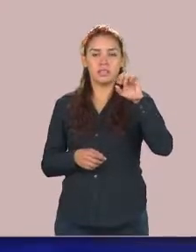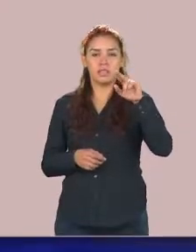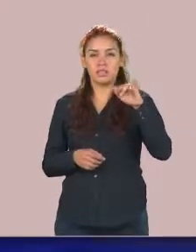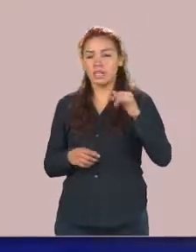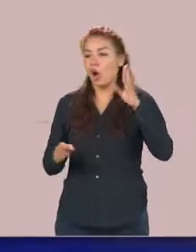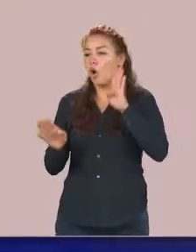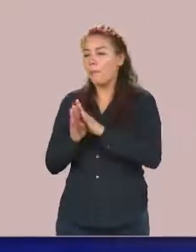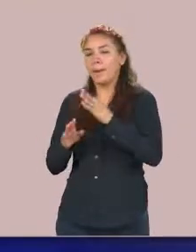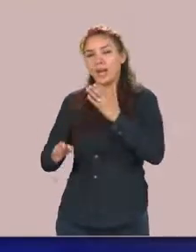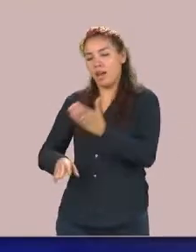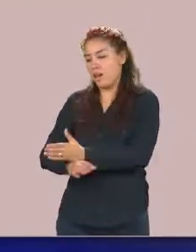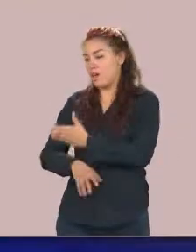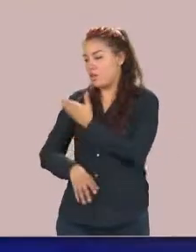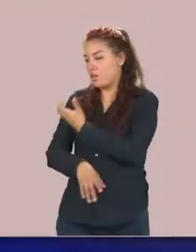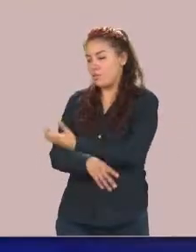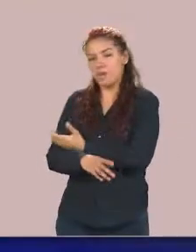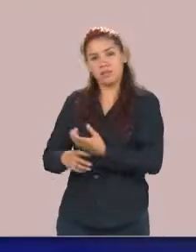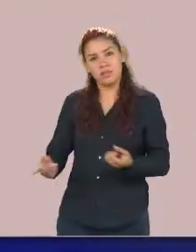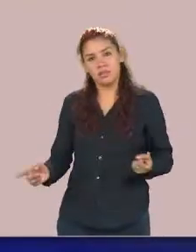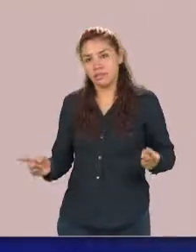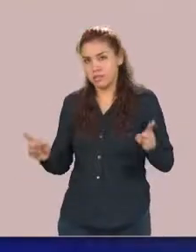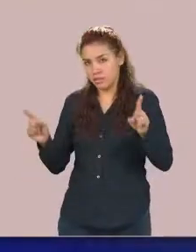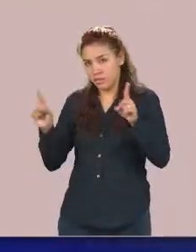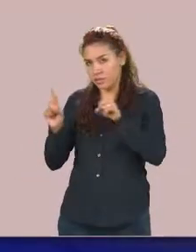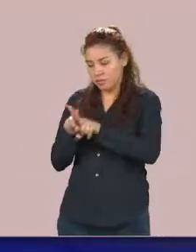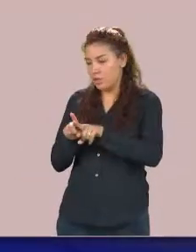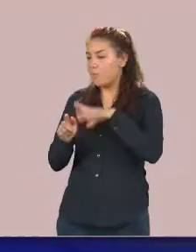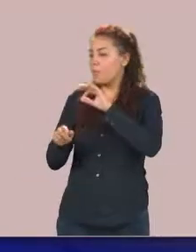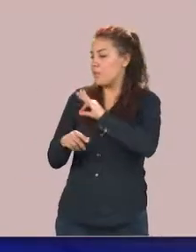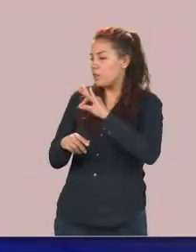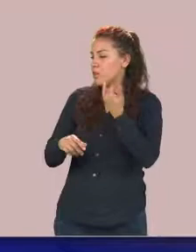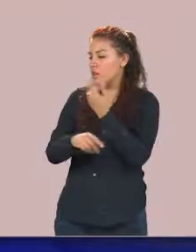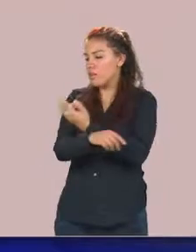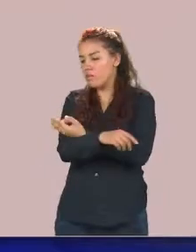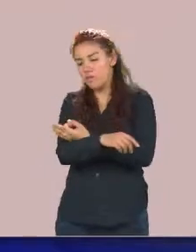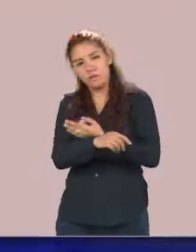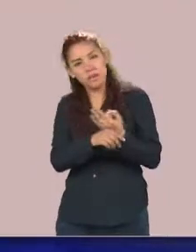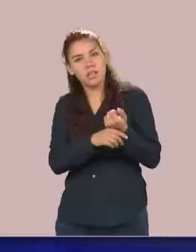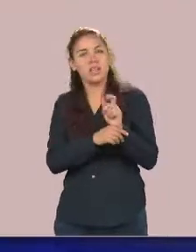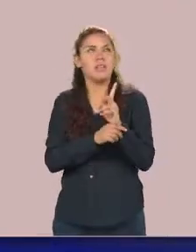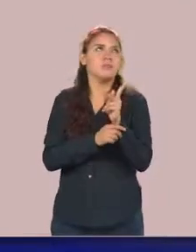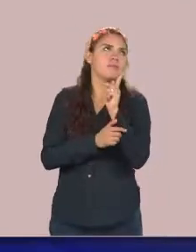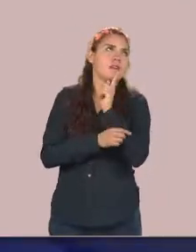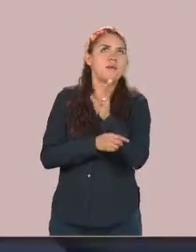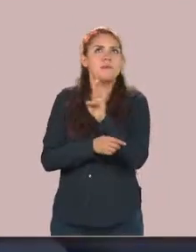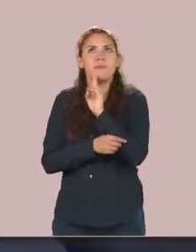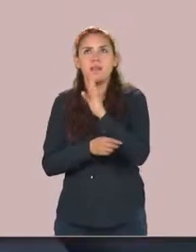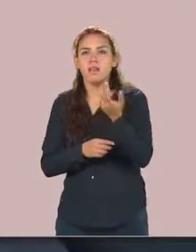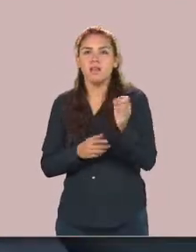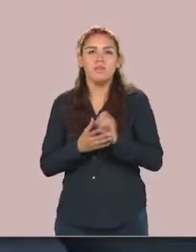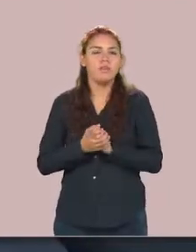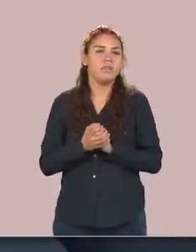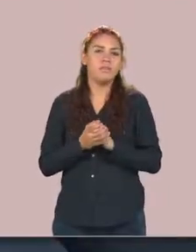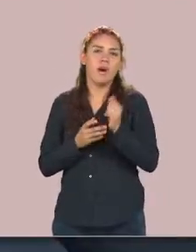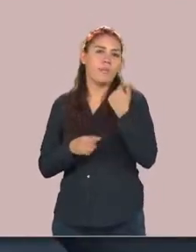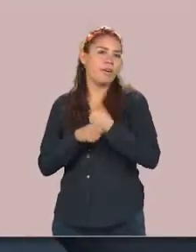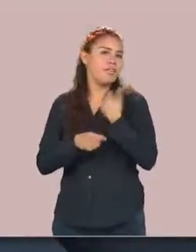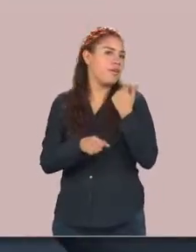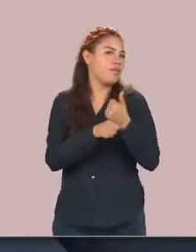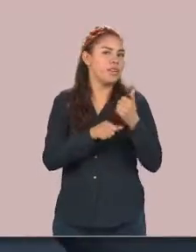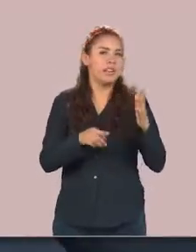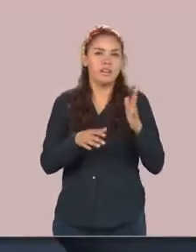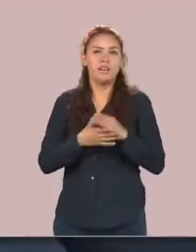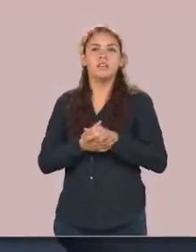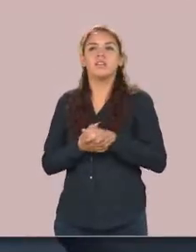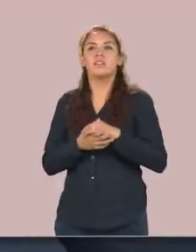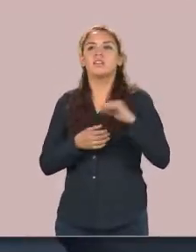puede ser un familiar la mamá el papá abuelo abuela tíos